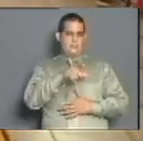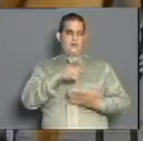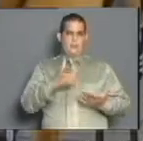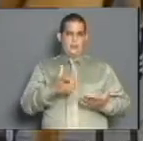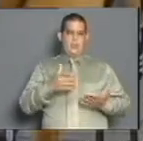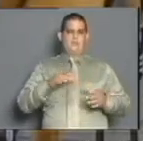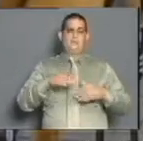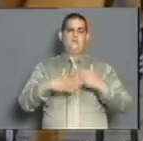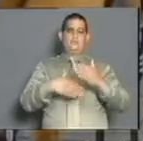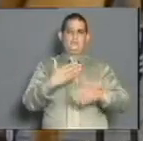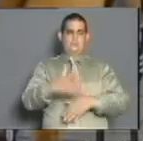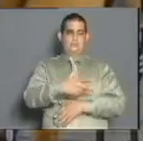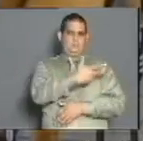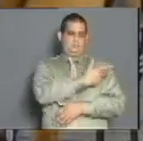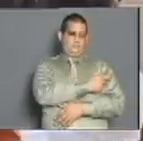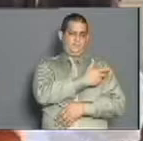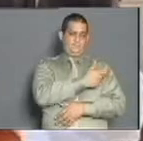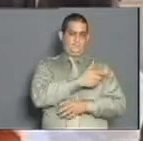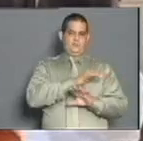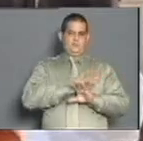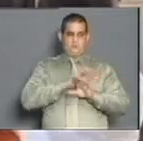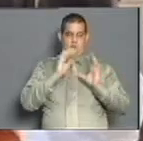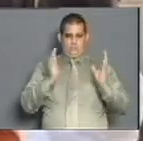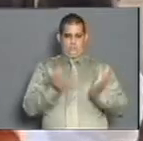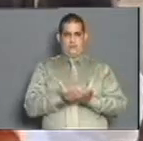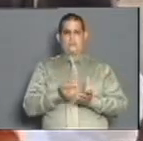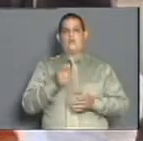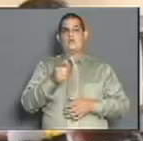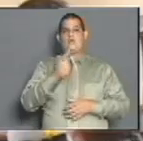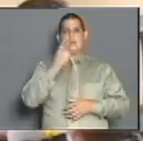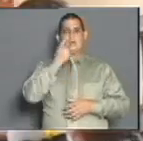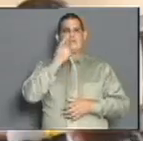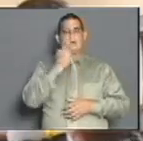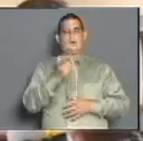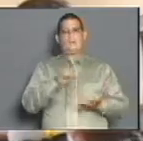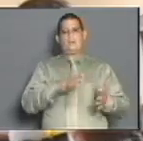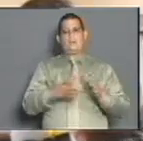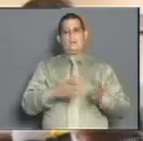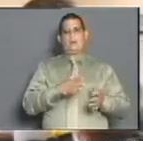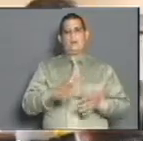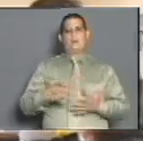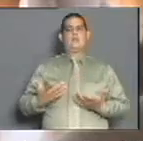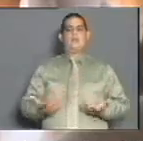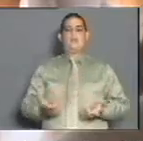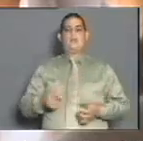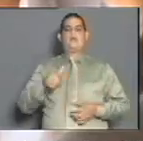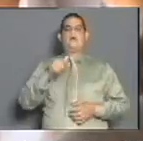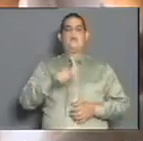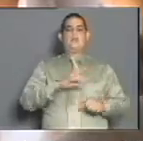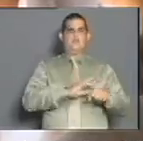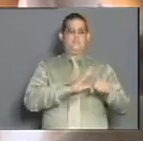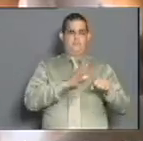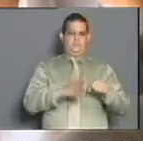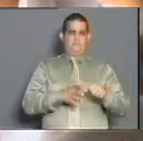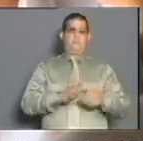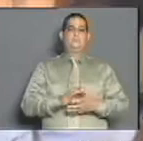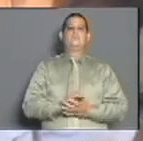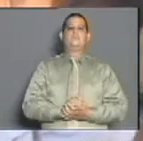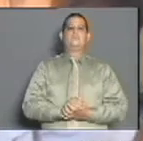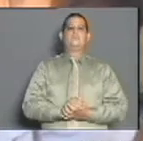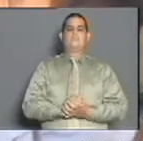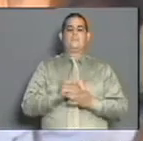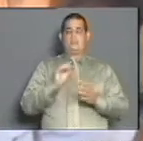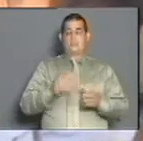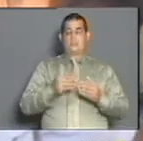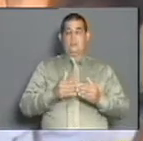del proceso de vacunación en edades pediátricas y la mejoría de la situación epidemiológica en el territorio. El reinicio